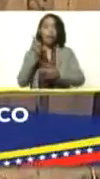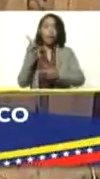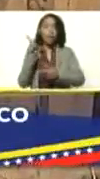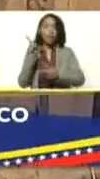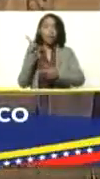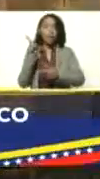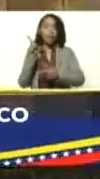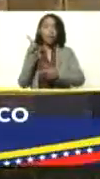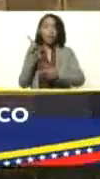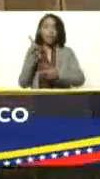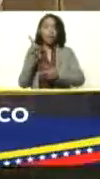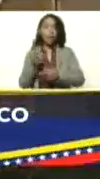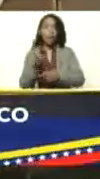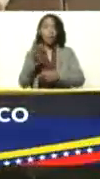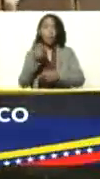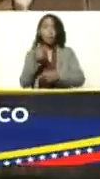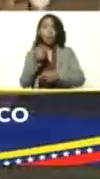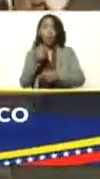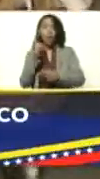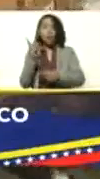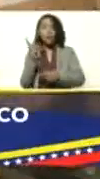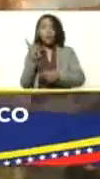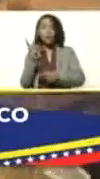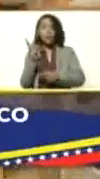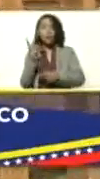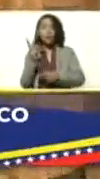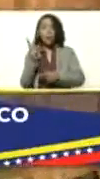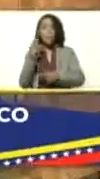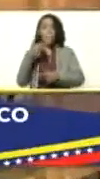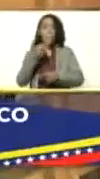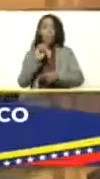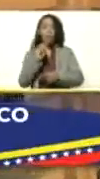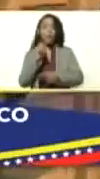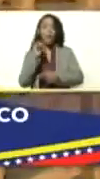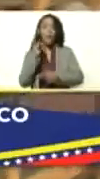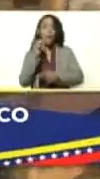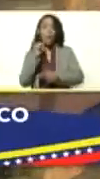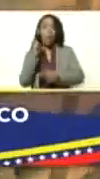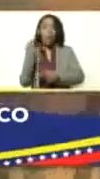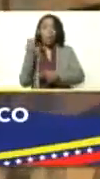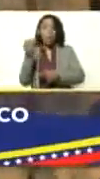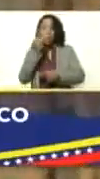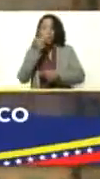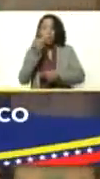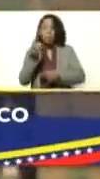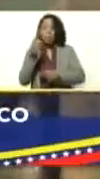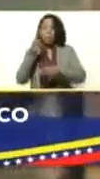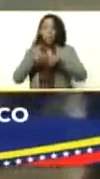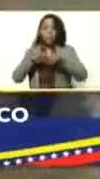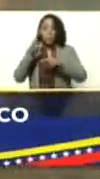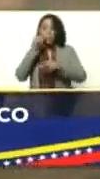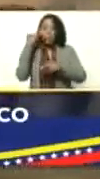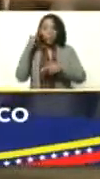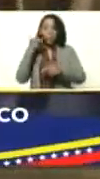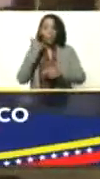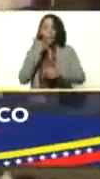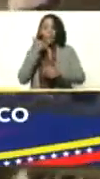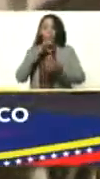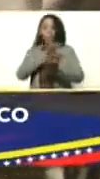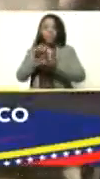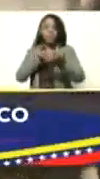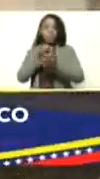hipoalergénica, porque tiene poca de esta proteína, entonces está recomendada para la alimentación de los niños que tienen problemas de